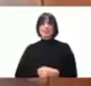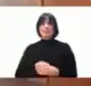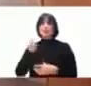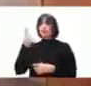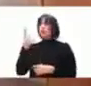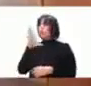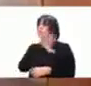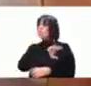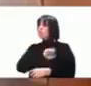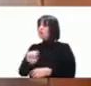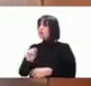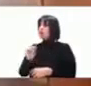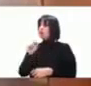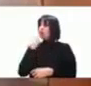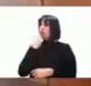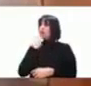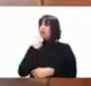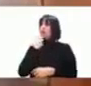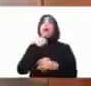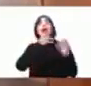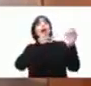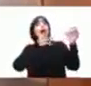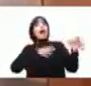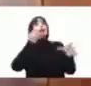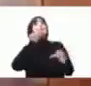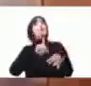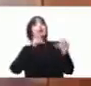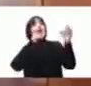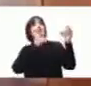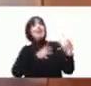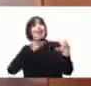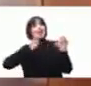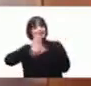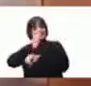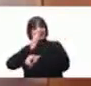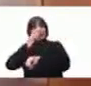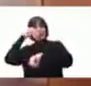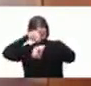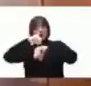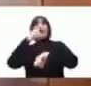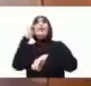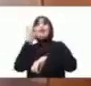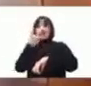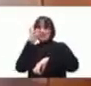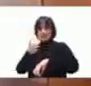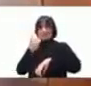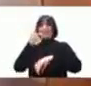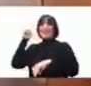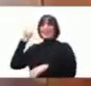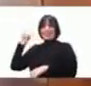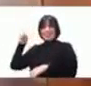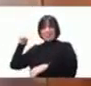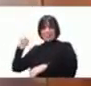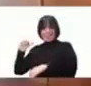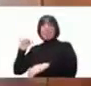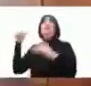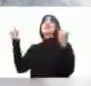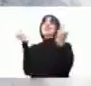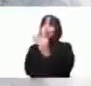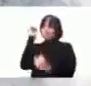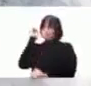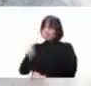un villano la Diana que está en el estado Diana Casadora